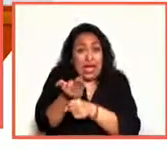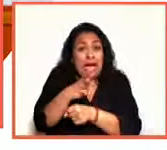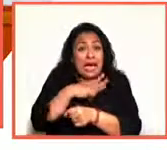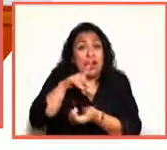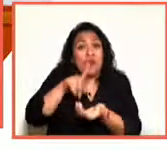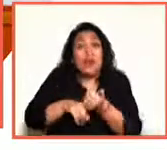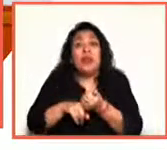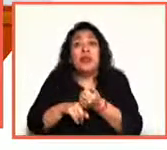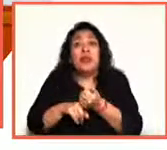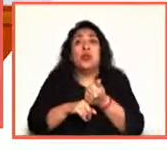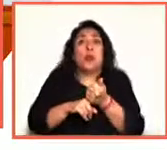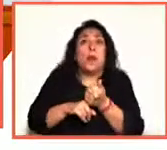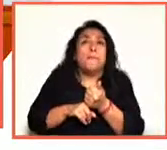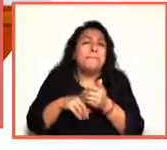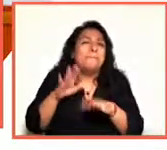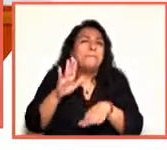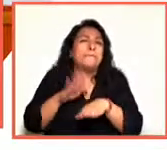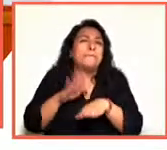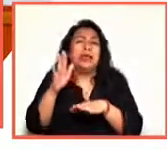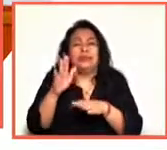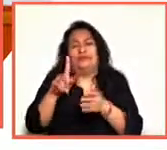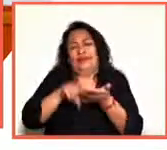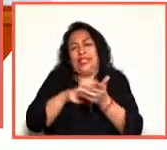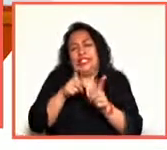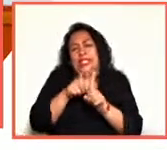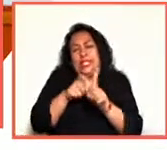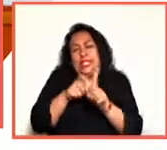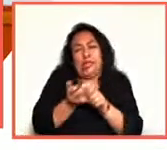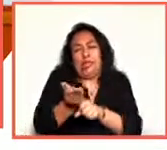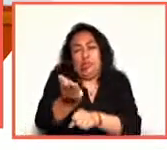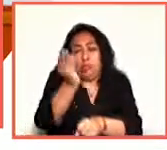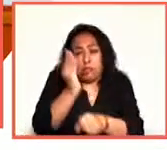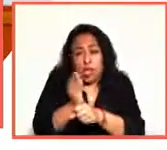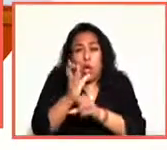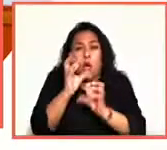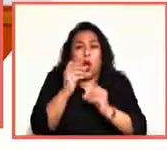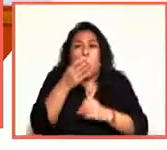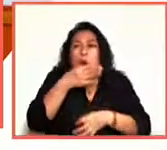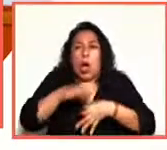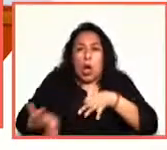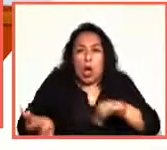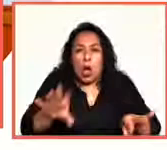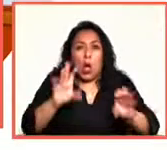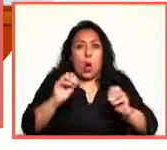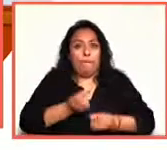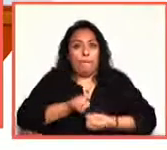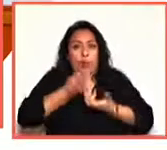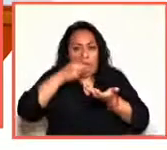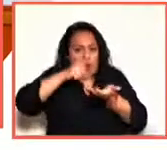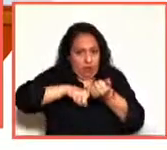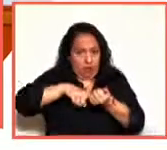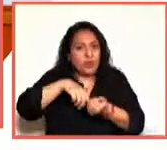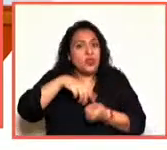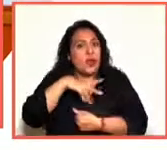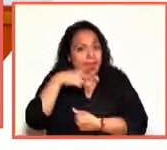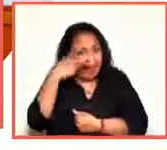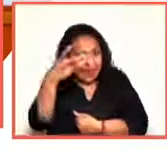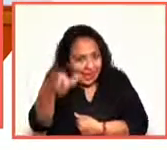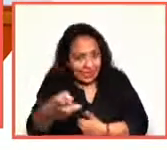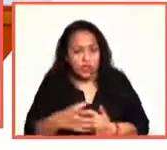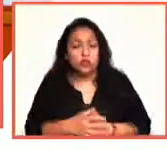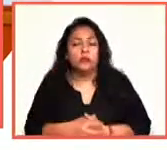más pícaro, detrás del chiste más gracioso y detrás del gran poema. David,